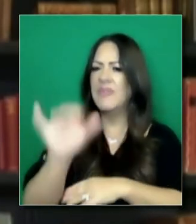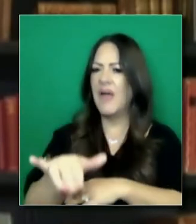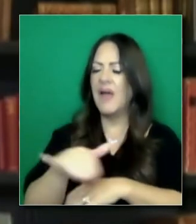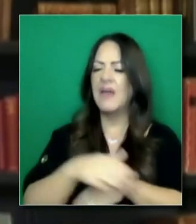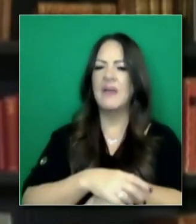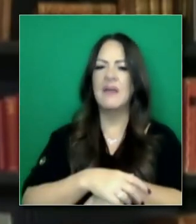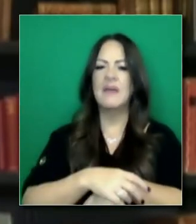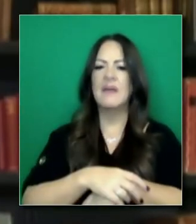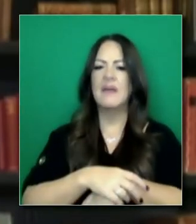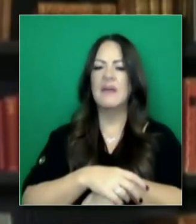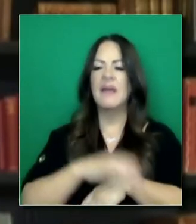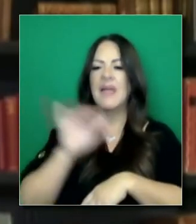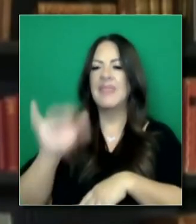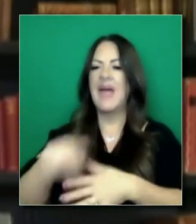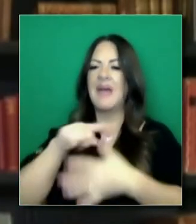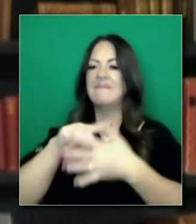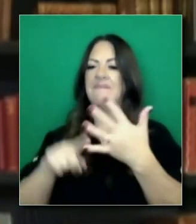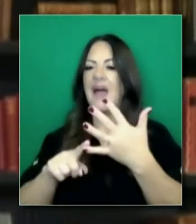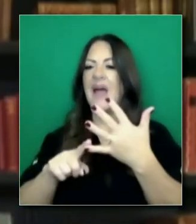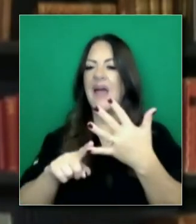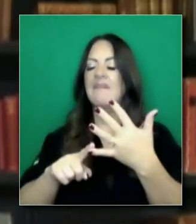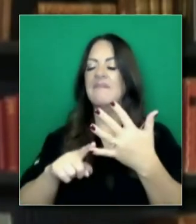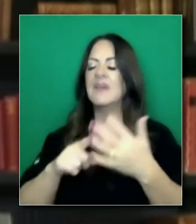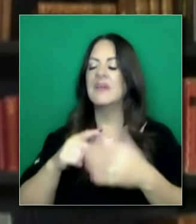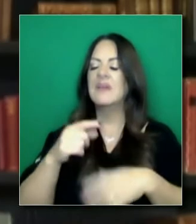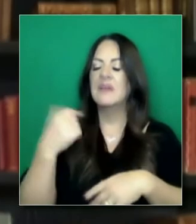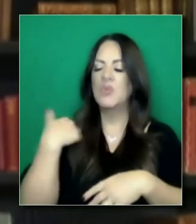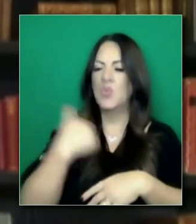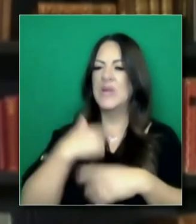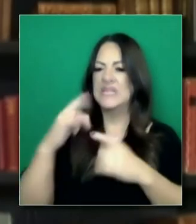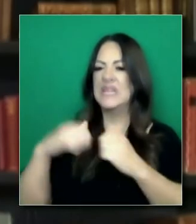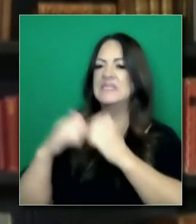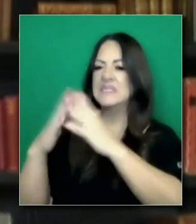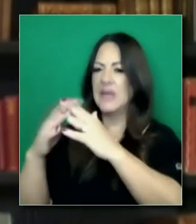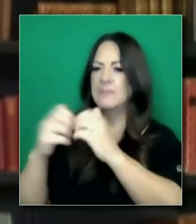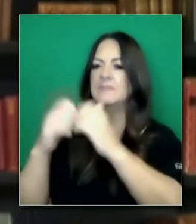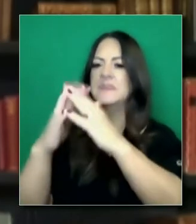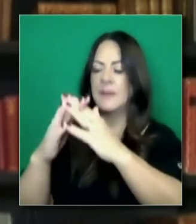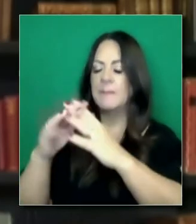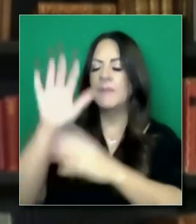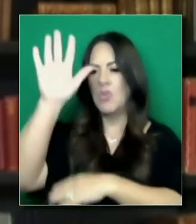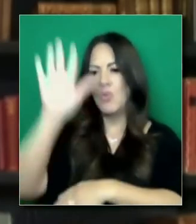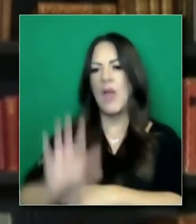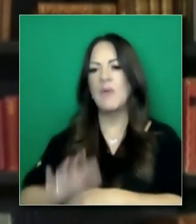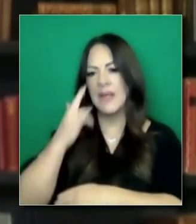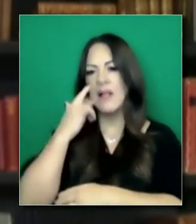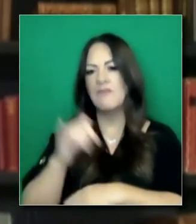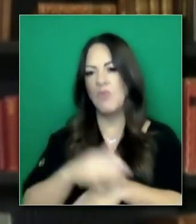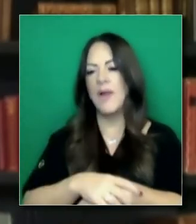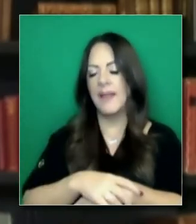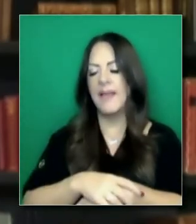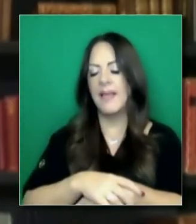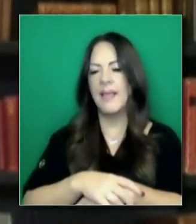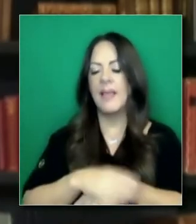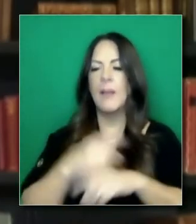centros alternativos, lugares donde ya no hay camas y,